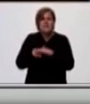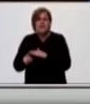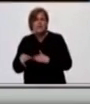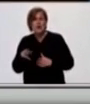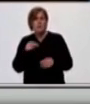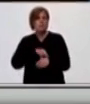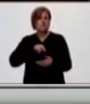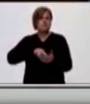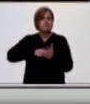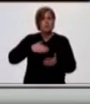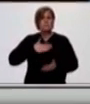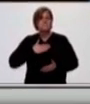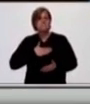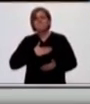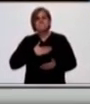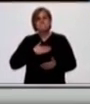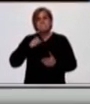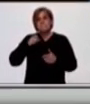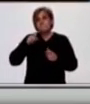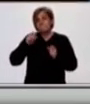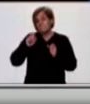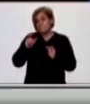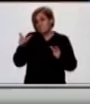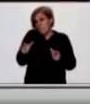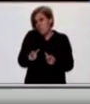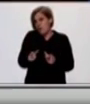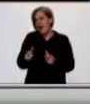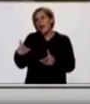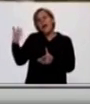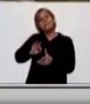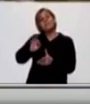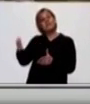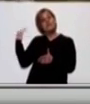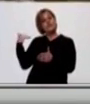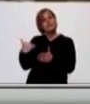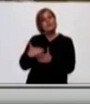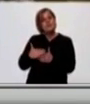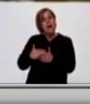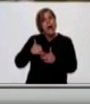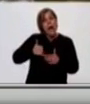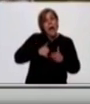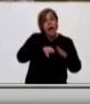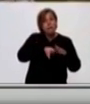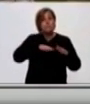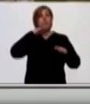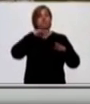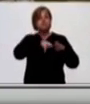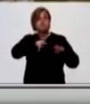respiratorias que habitualmente en estas fechas ocupaban todas las camas de terapia. Bueno, ahí no se ve. Esto